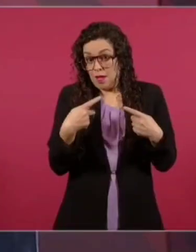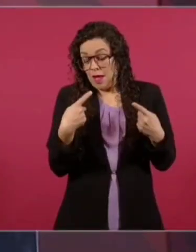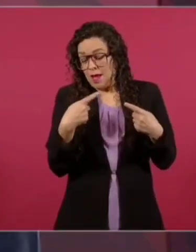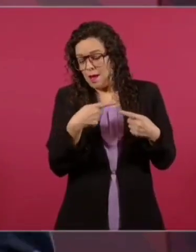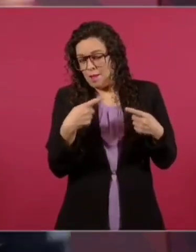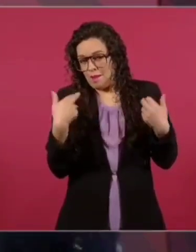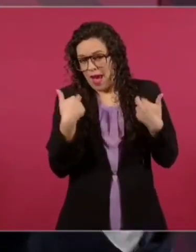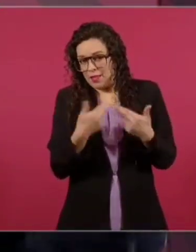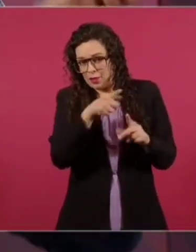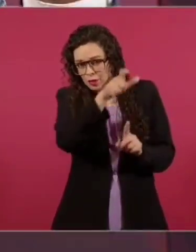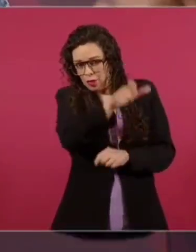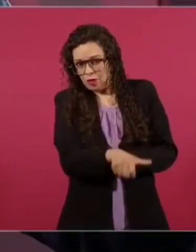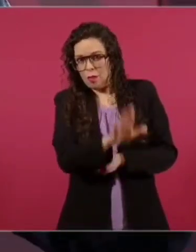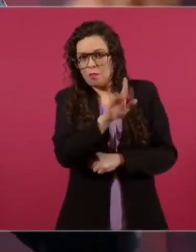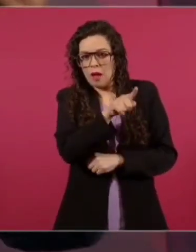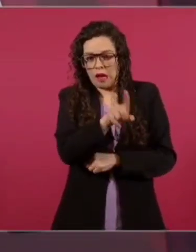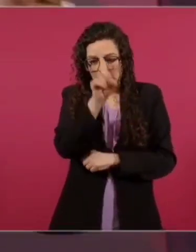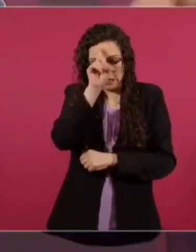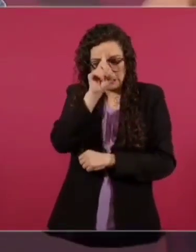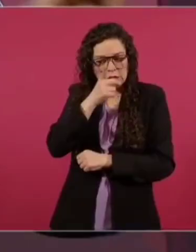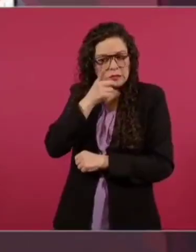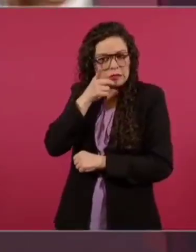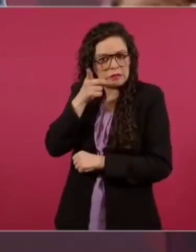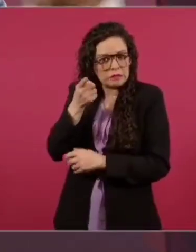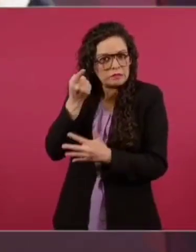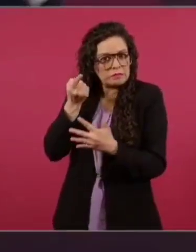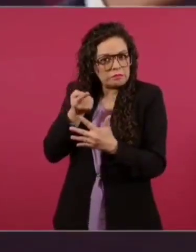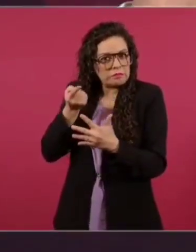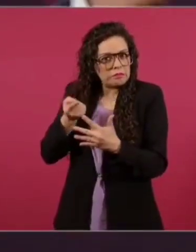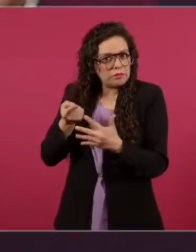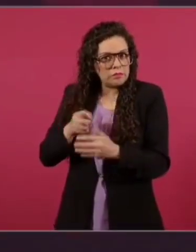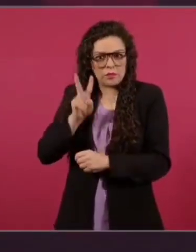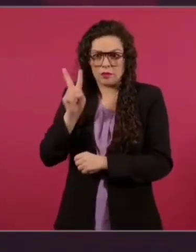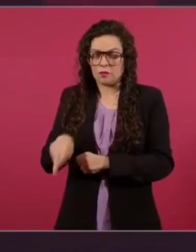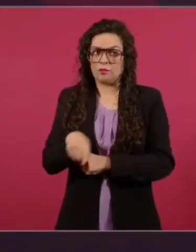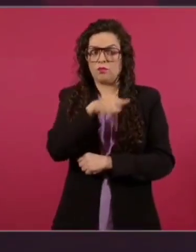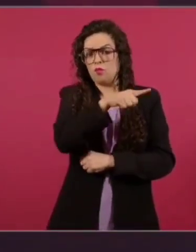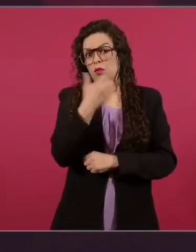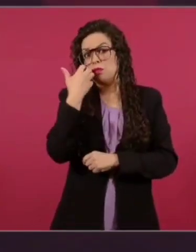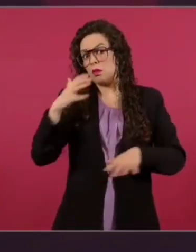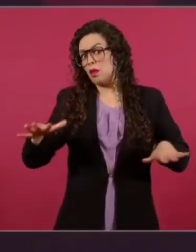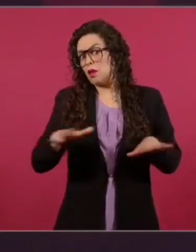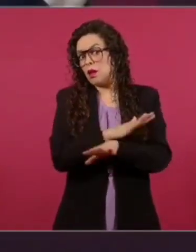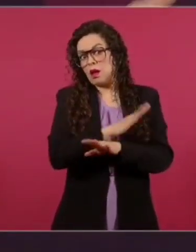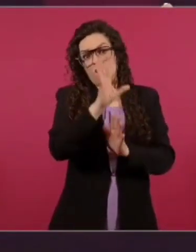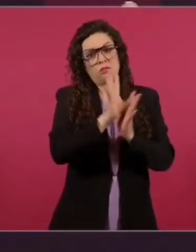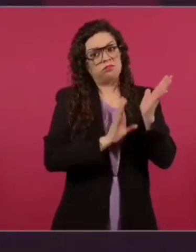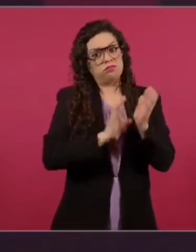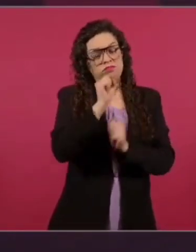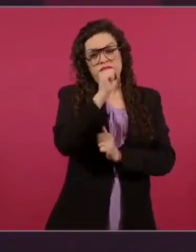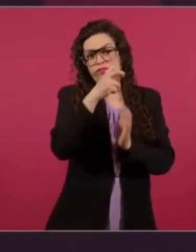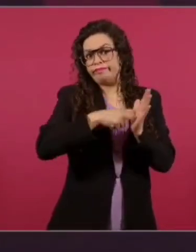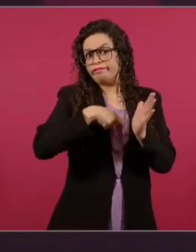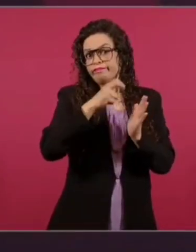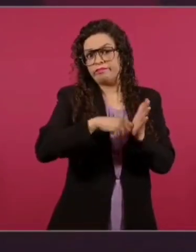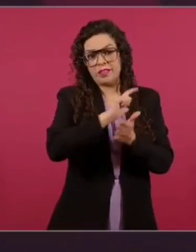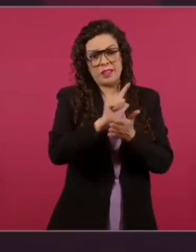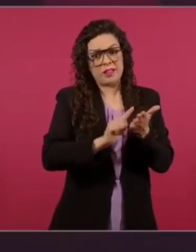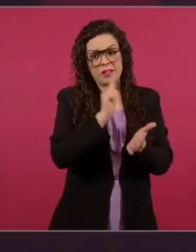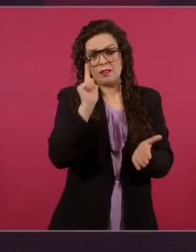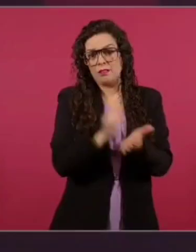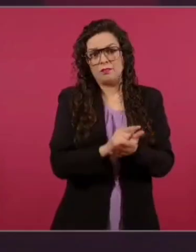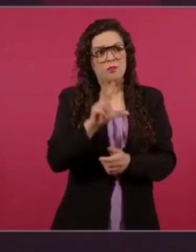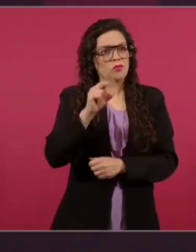de que es injusto, ilegal llevar a cabo una reforma al Poder Judicial